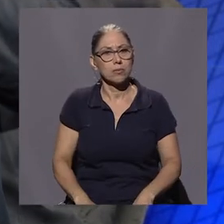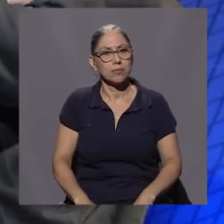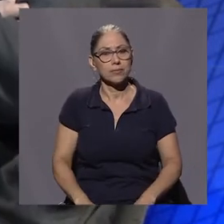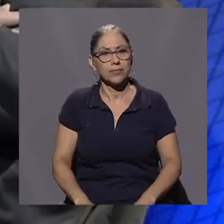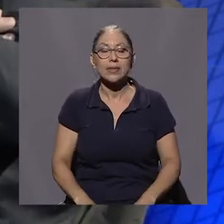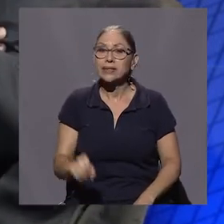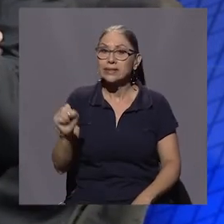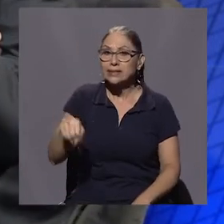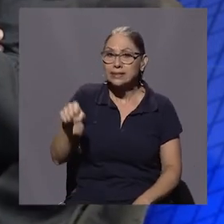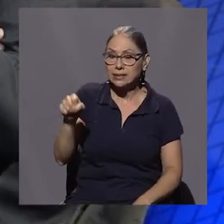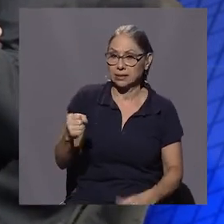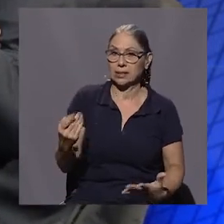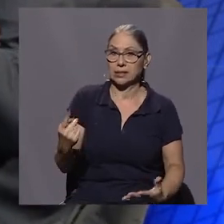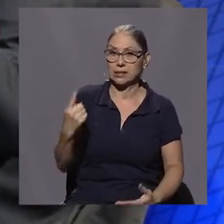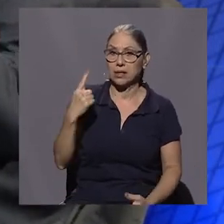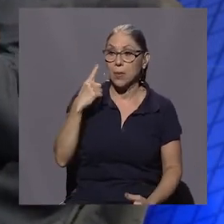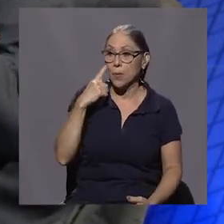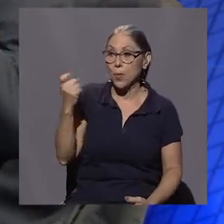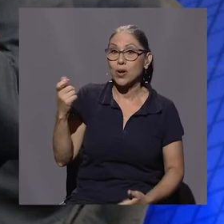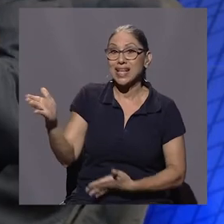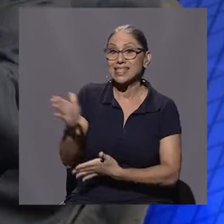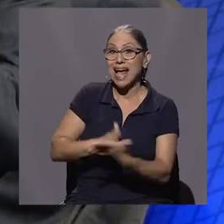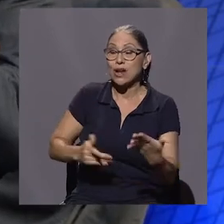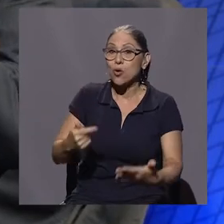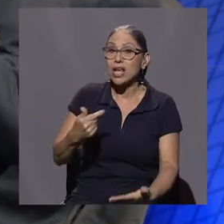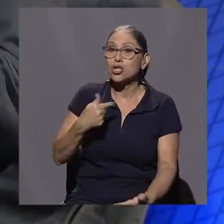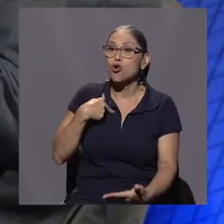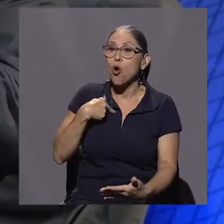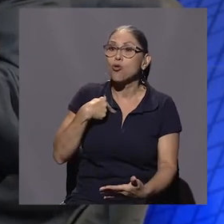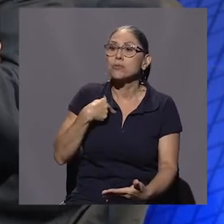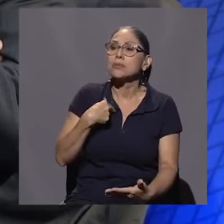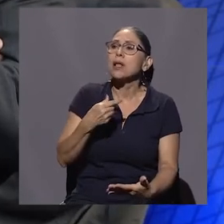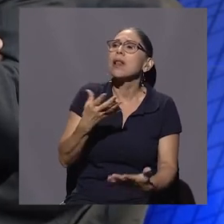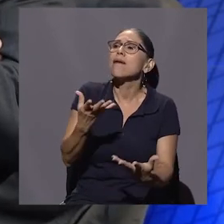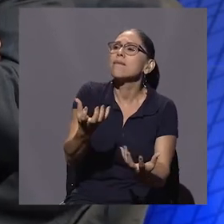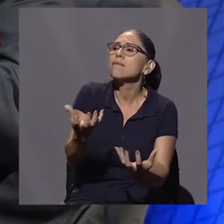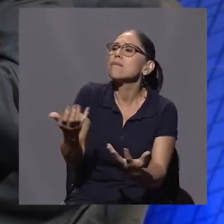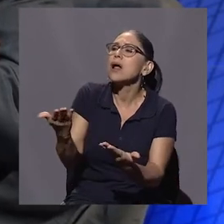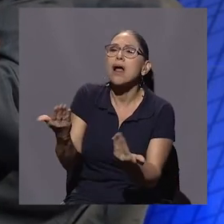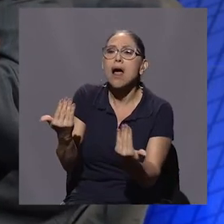precisamente porque es algo que yo reclamo a mi gremio